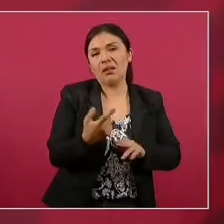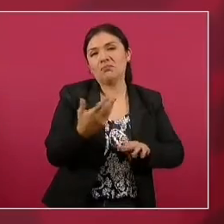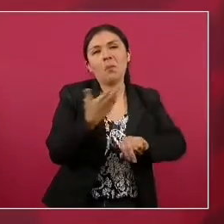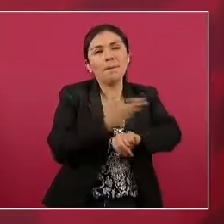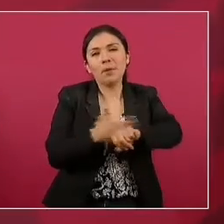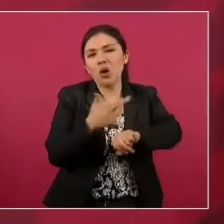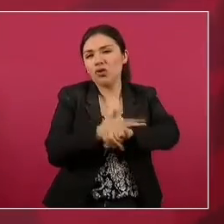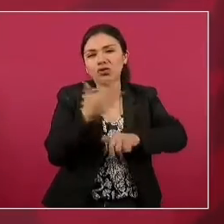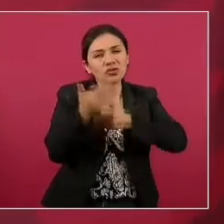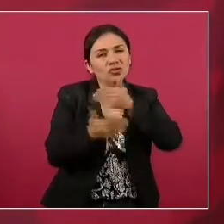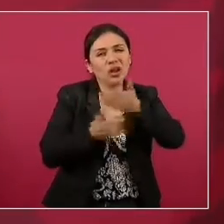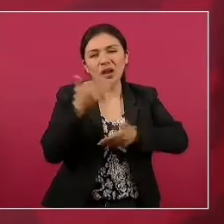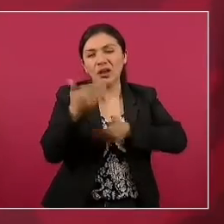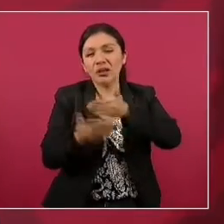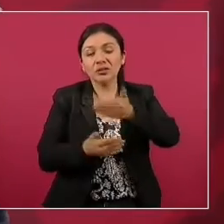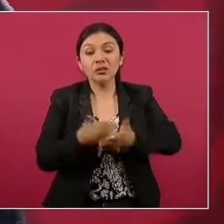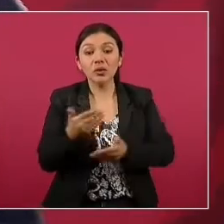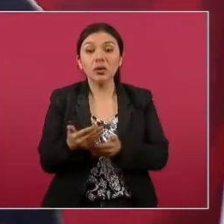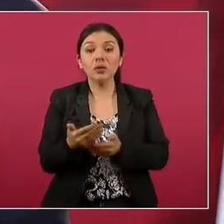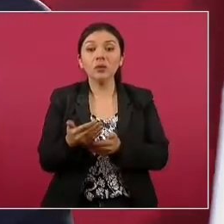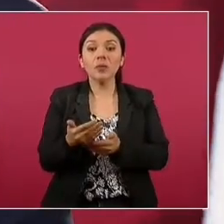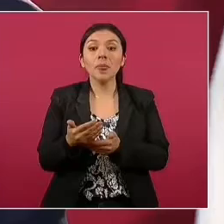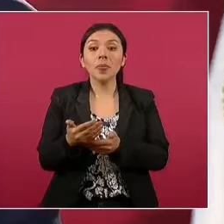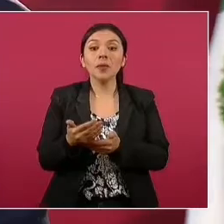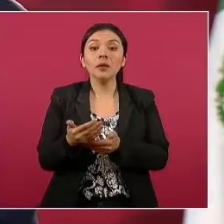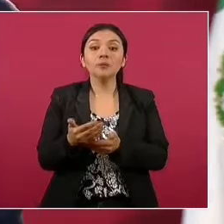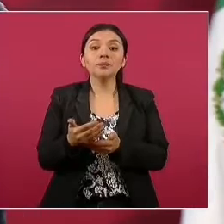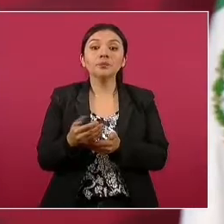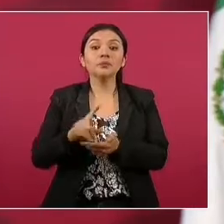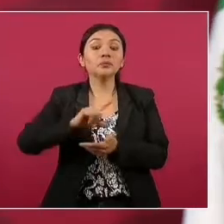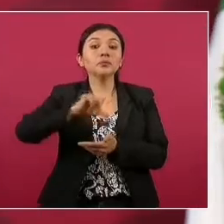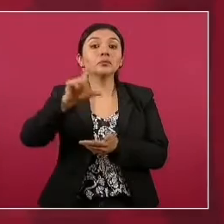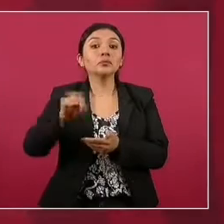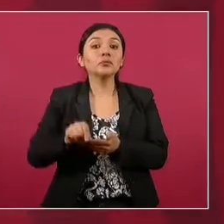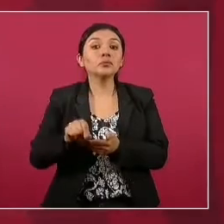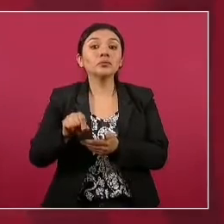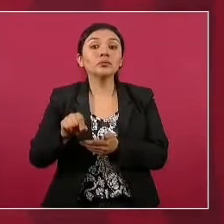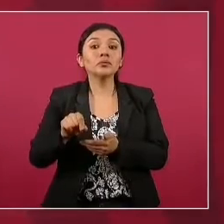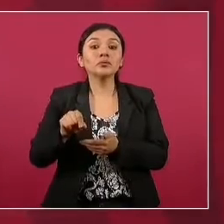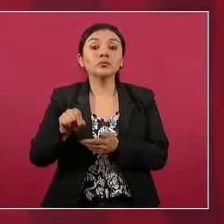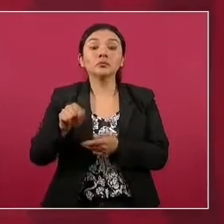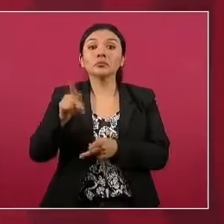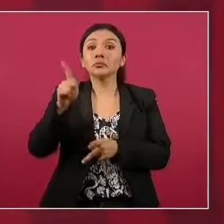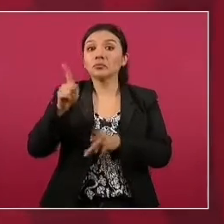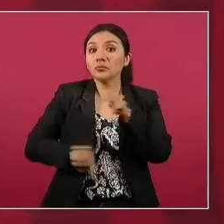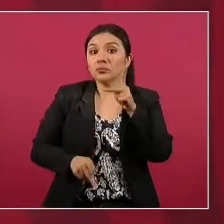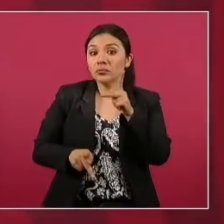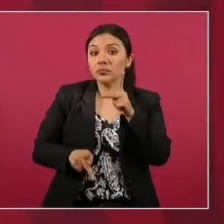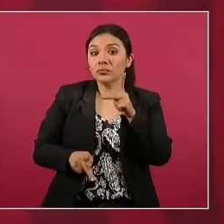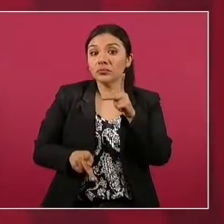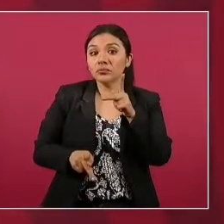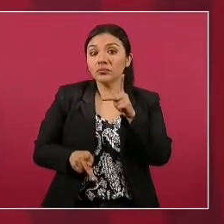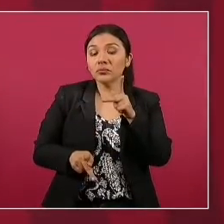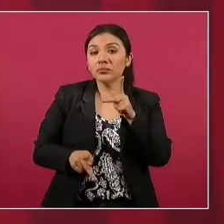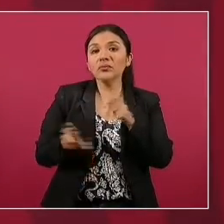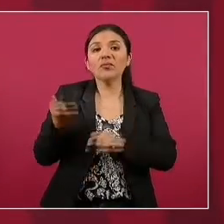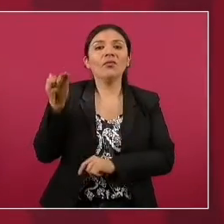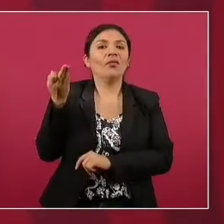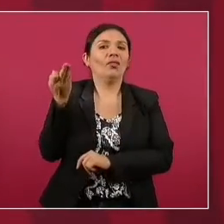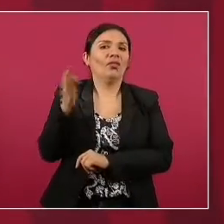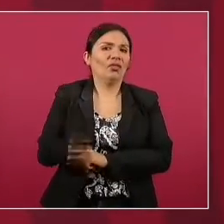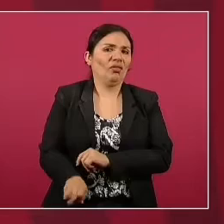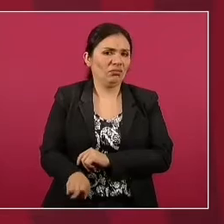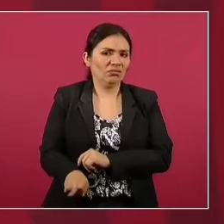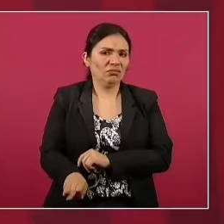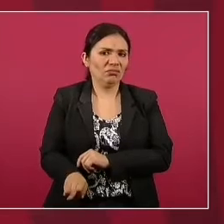consecuente y luego traicionan o